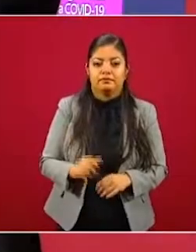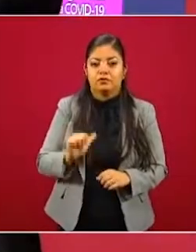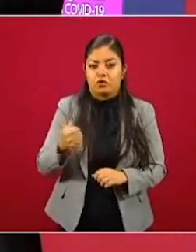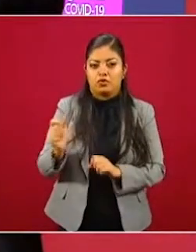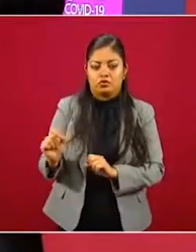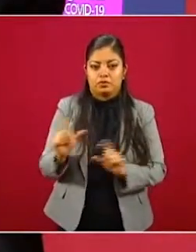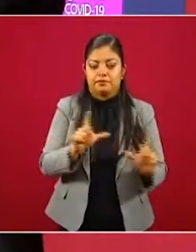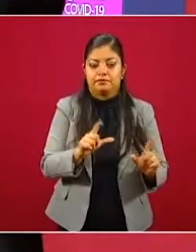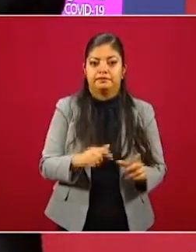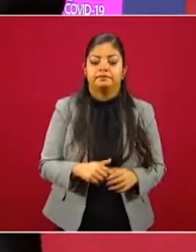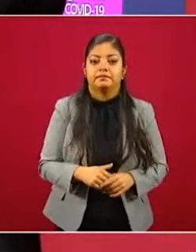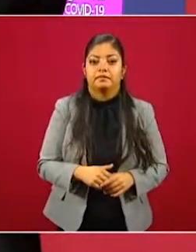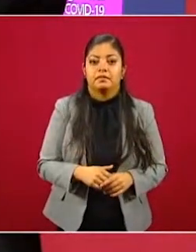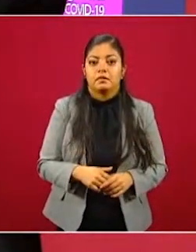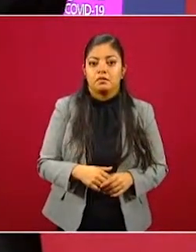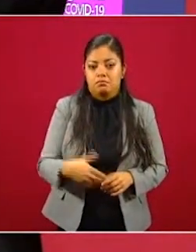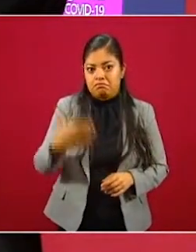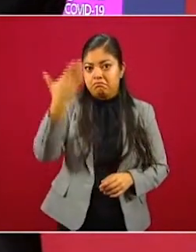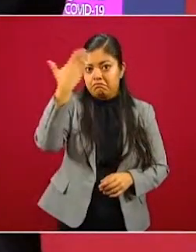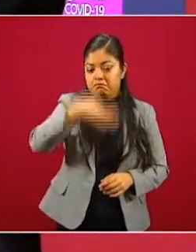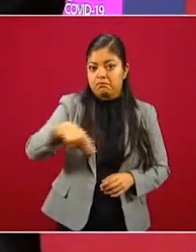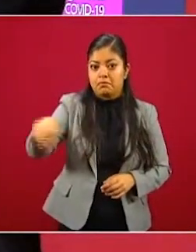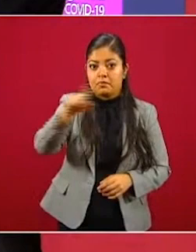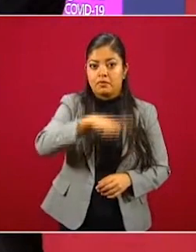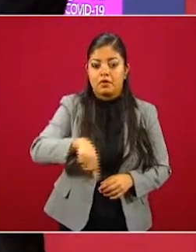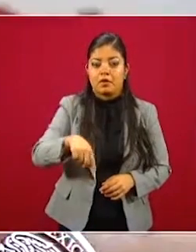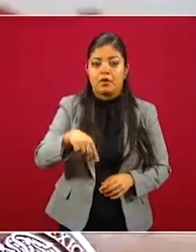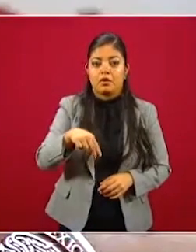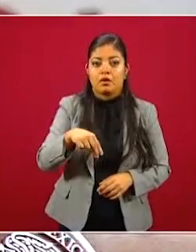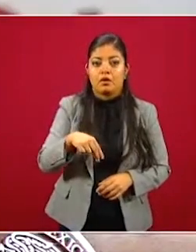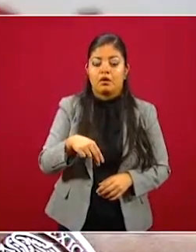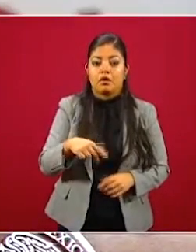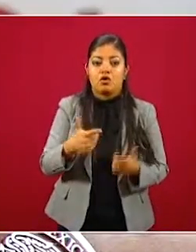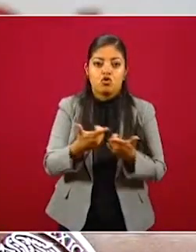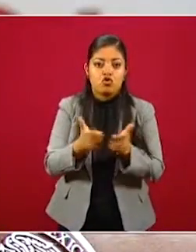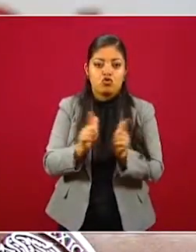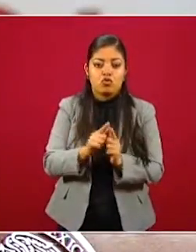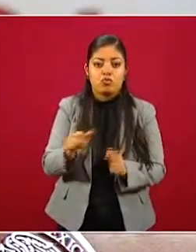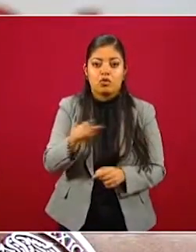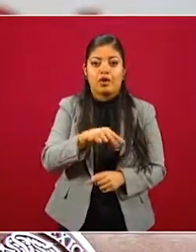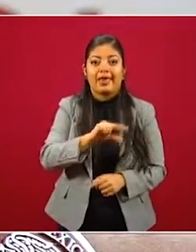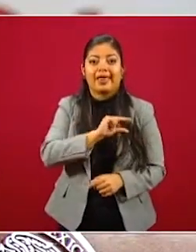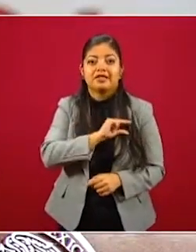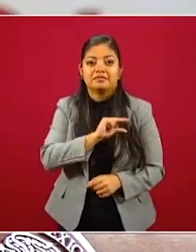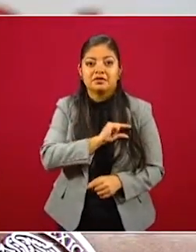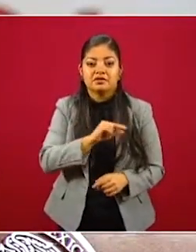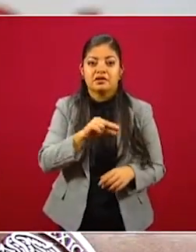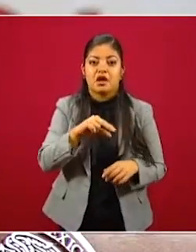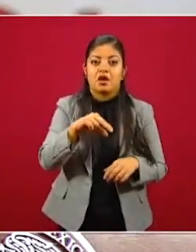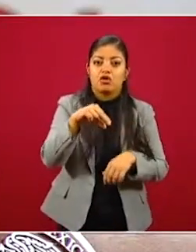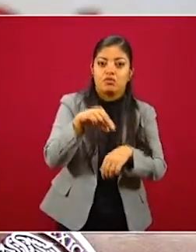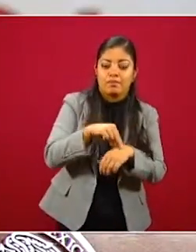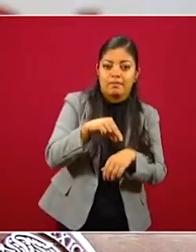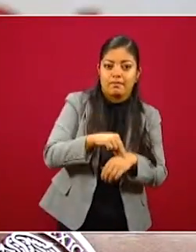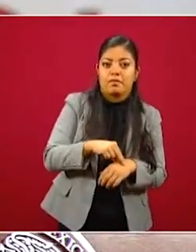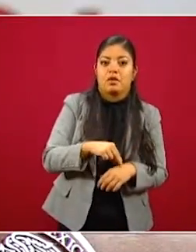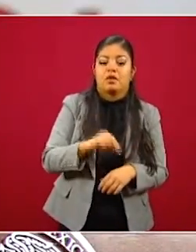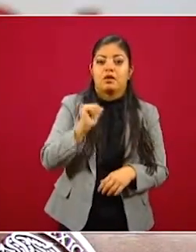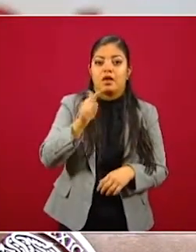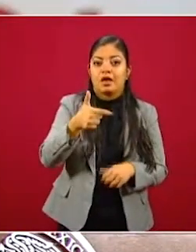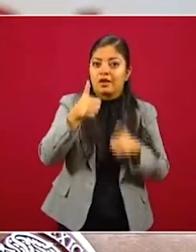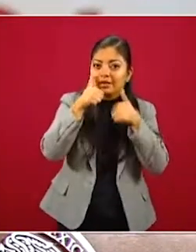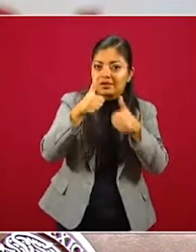Sabiendo que tenemos un grupo de especialistas, eh, en el ámbito médico, en el ámbito psicológico,